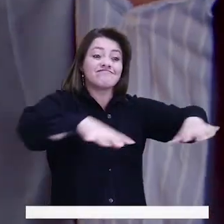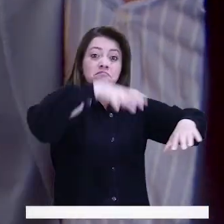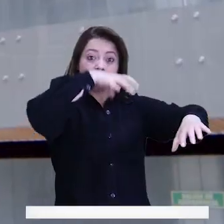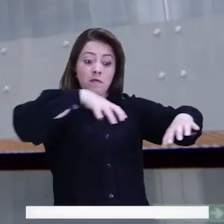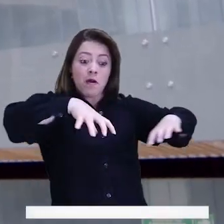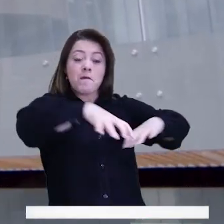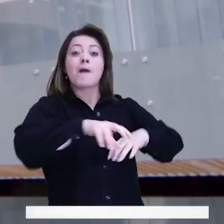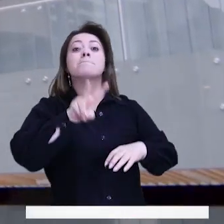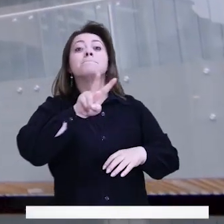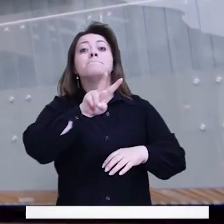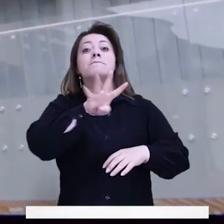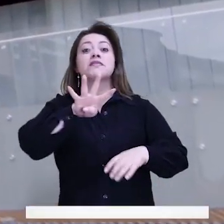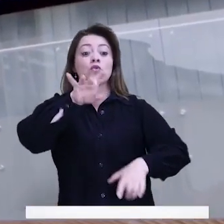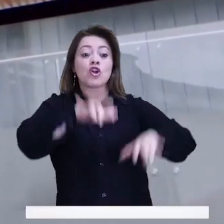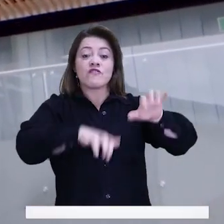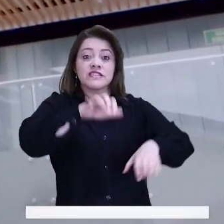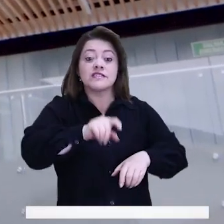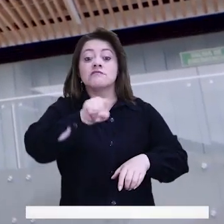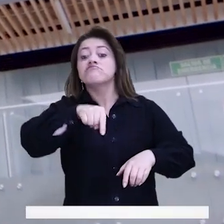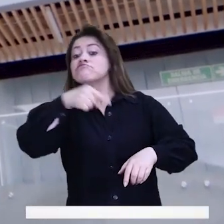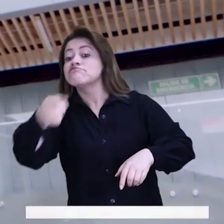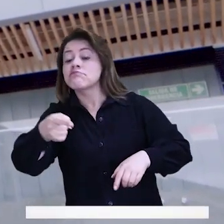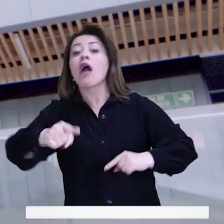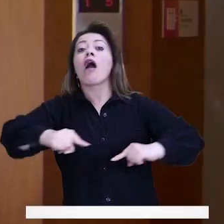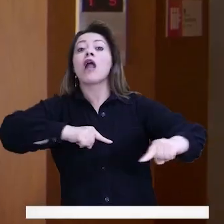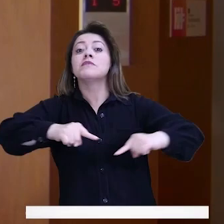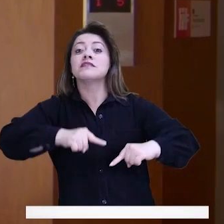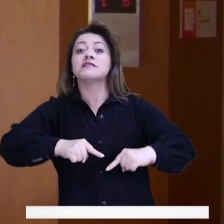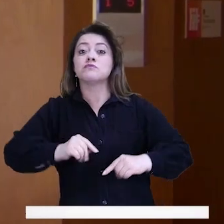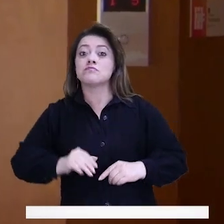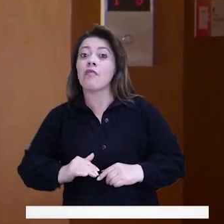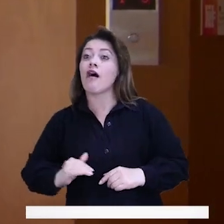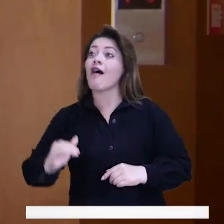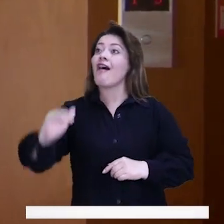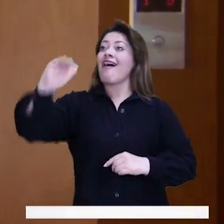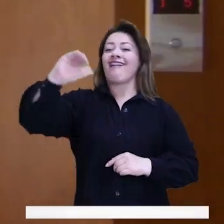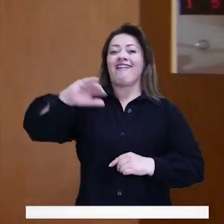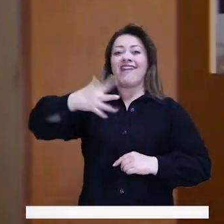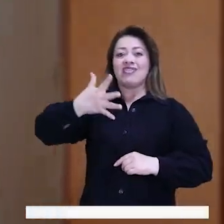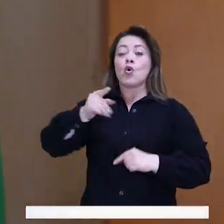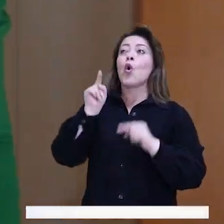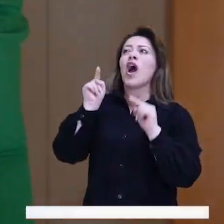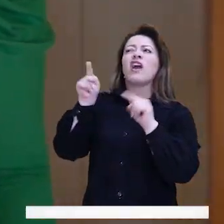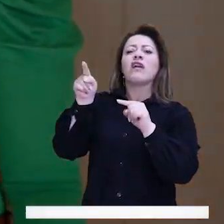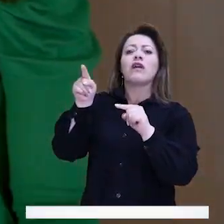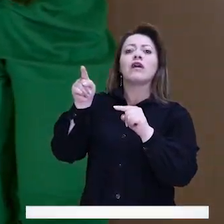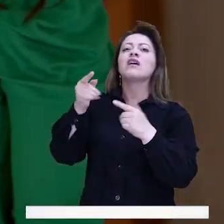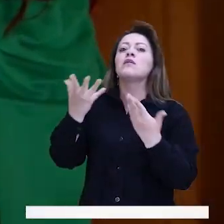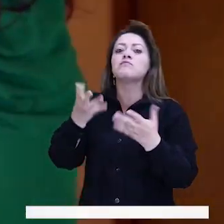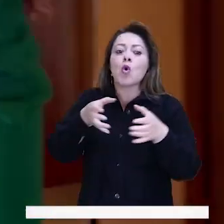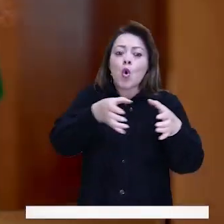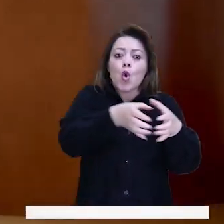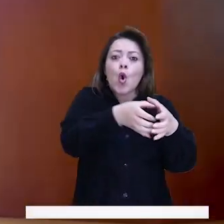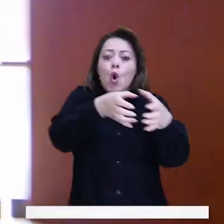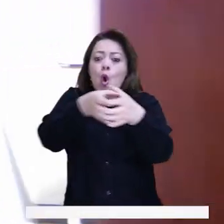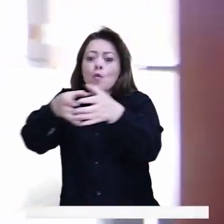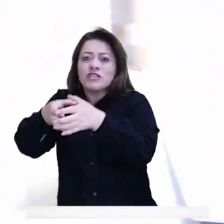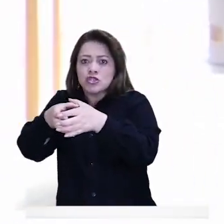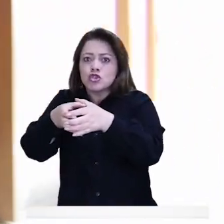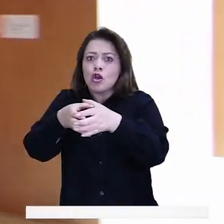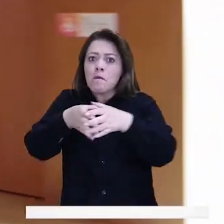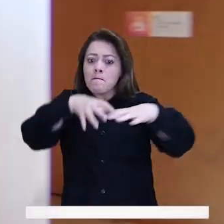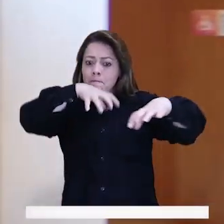oficinas para concejales y está la parte administrativa. Bueno, aquí llegamos al quinto piso, en donde están ubicadas las